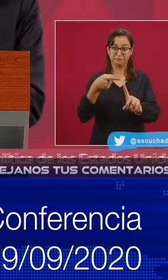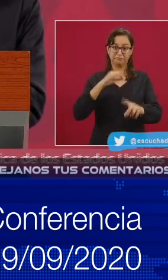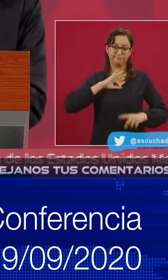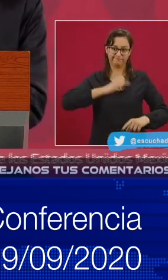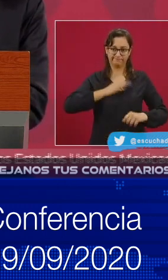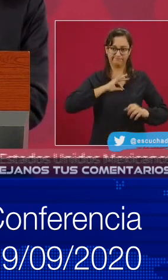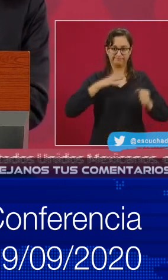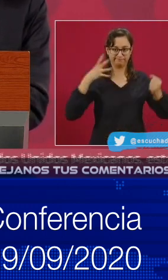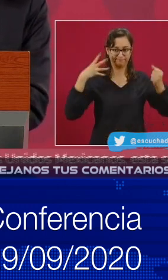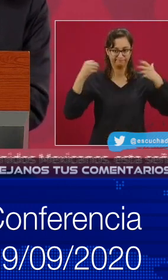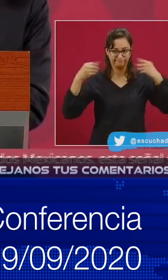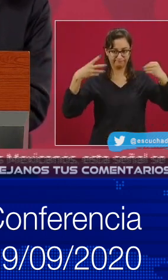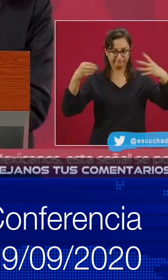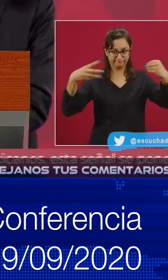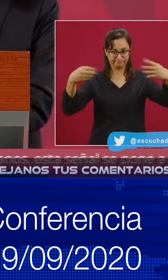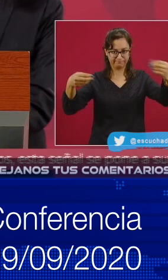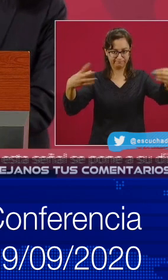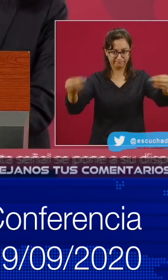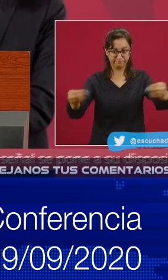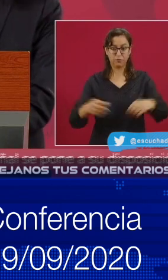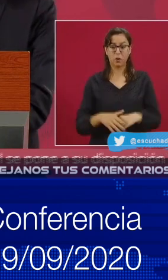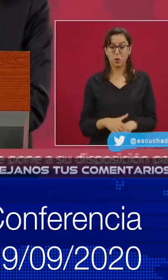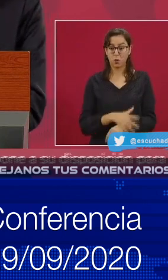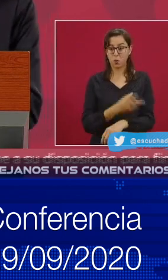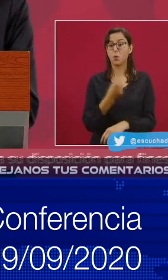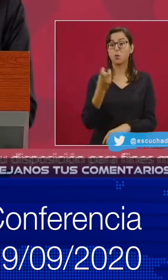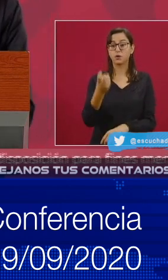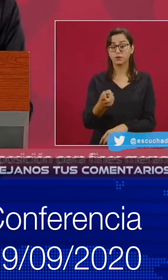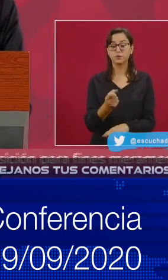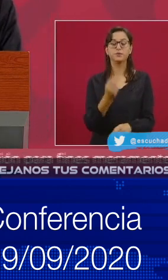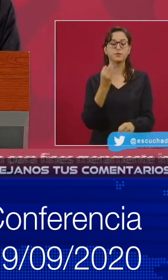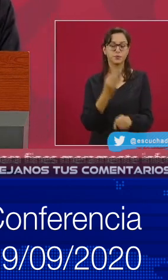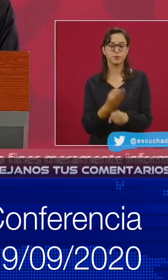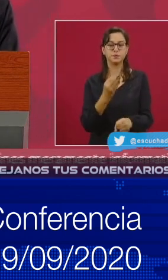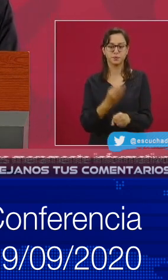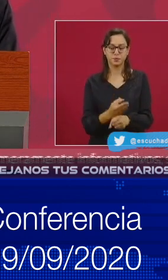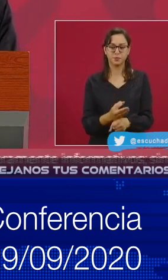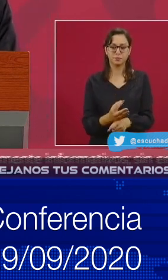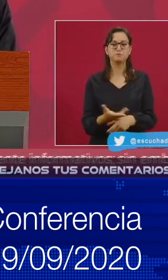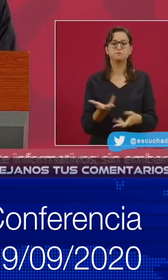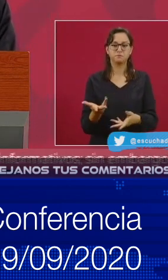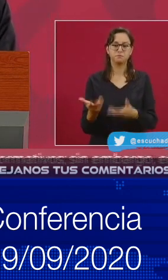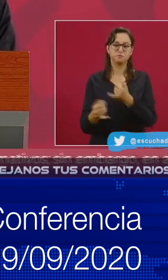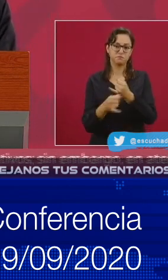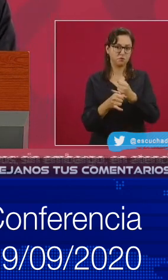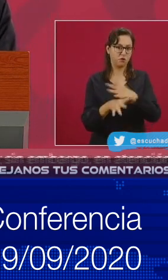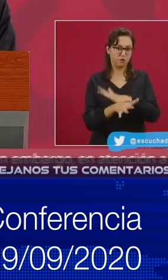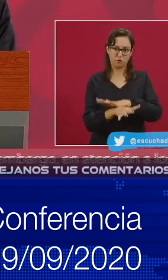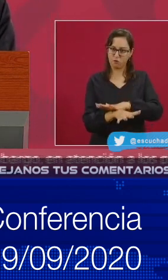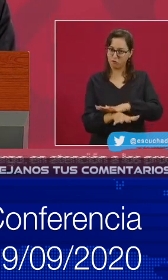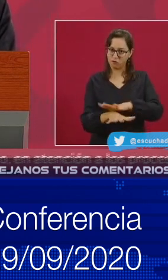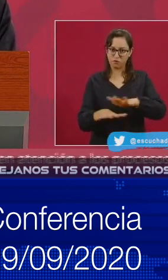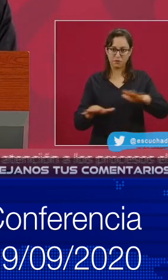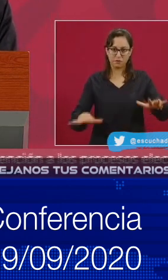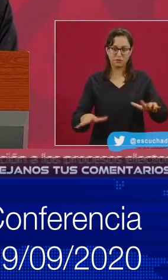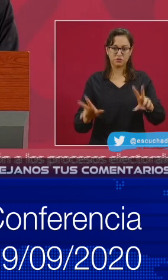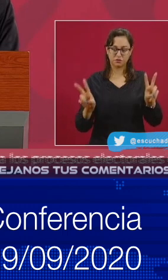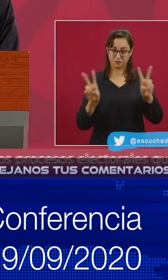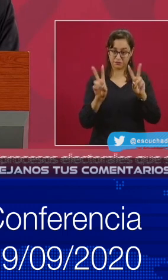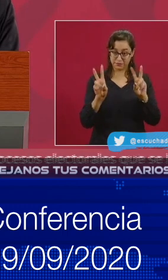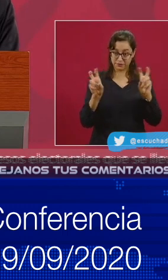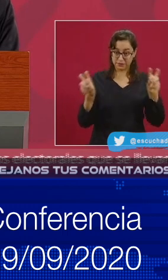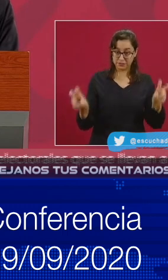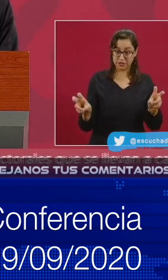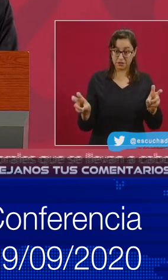El día de hoy el presidente informa sobre el pulso de la salud y confirma que el semáforo se encuentra en amarillo en 16